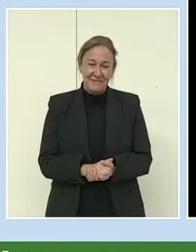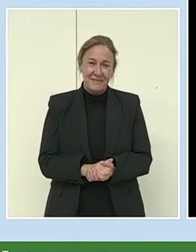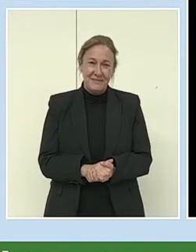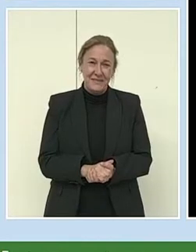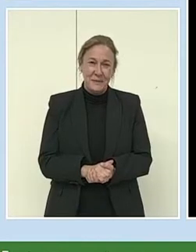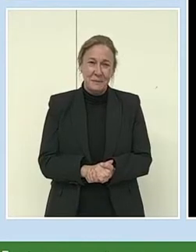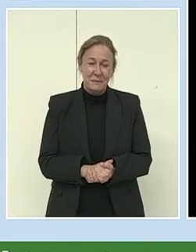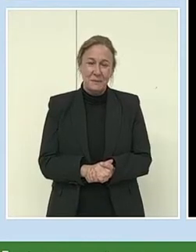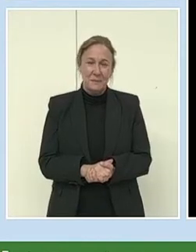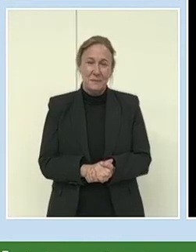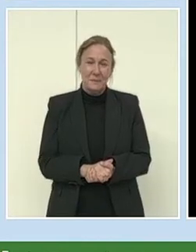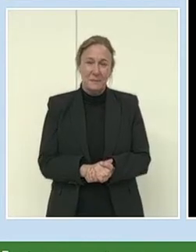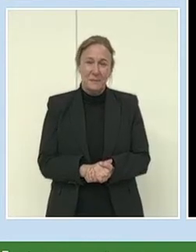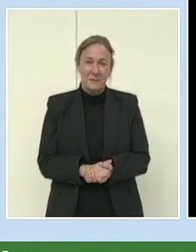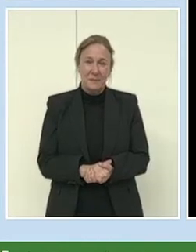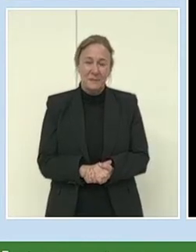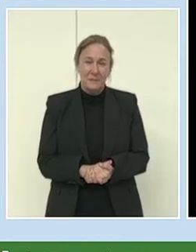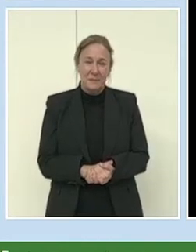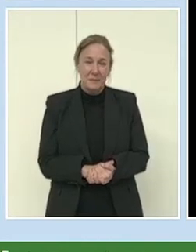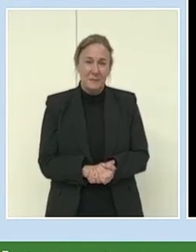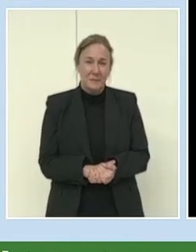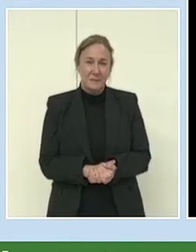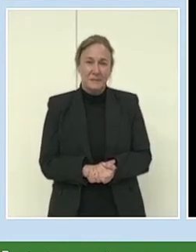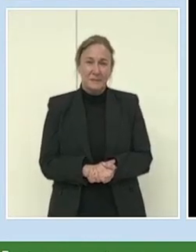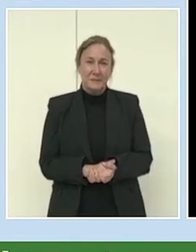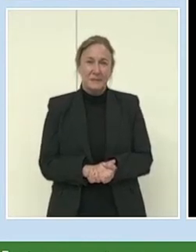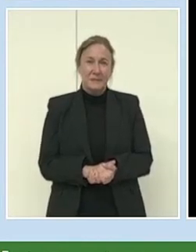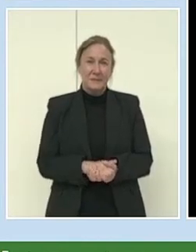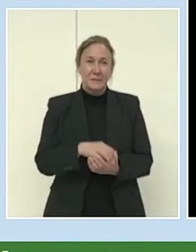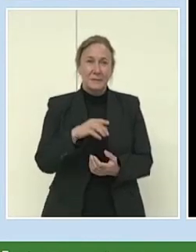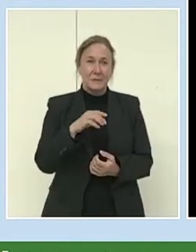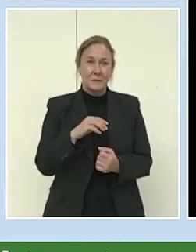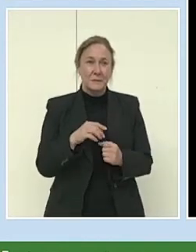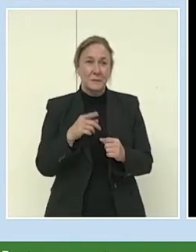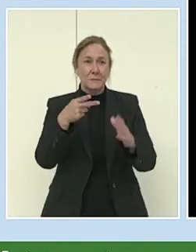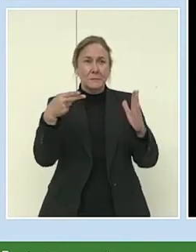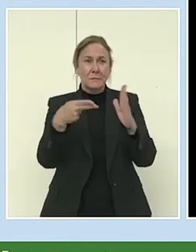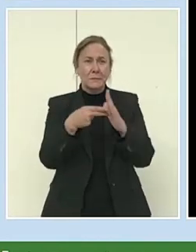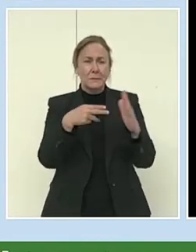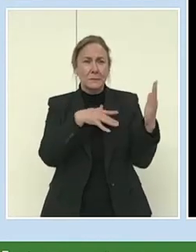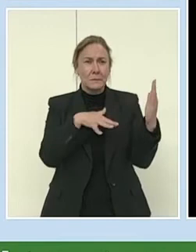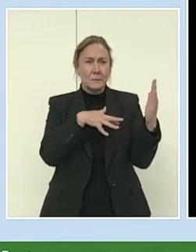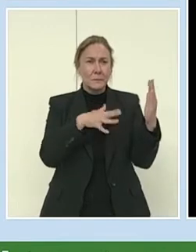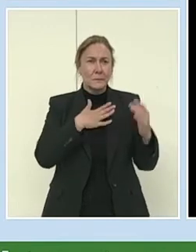¿Podemos poner mi ordenador ahora? En la pantalla.